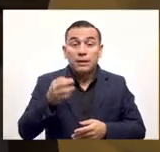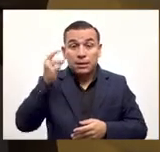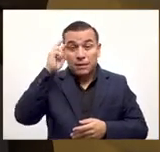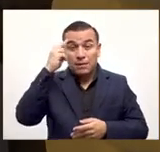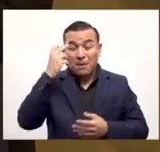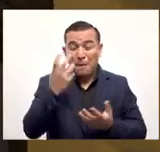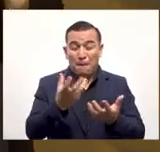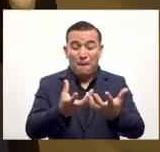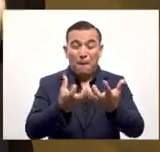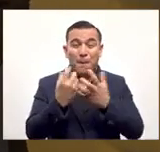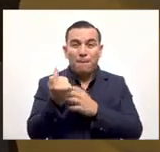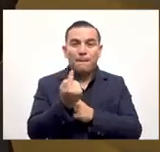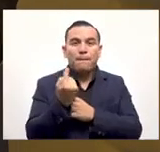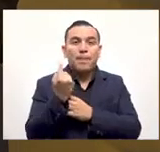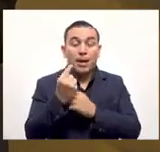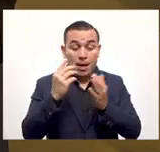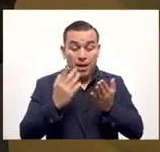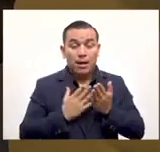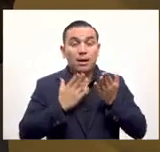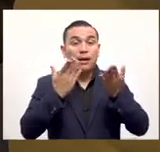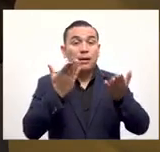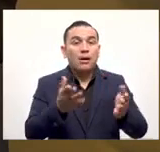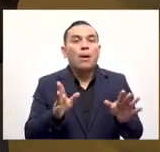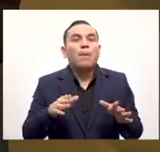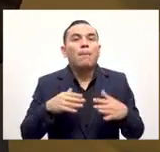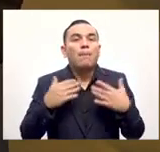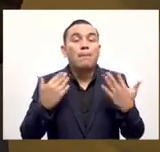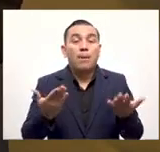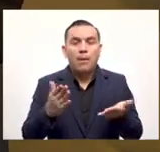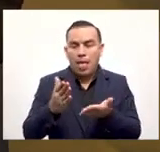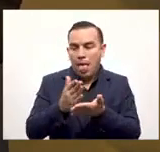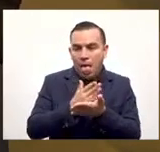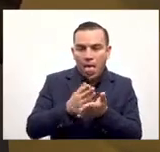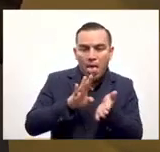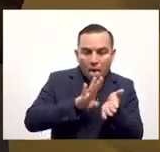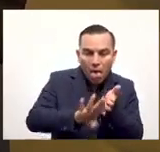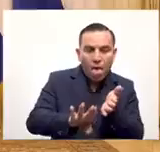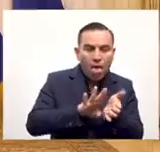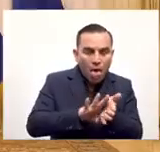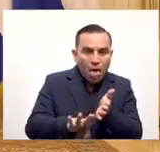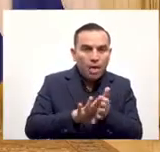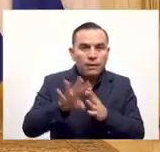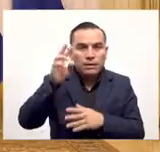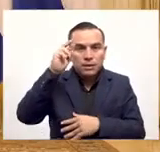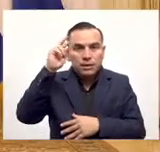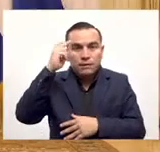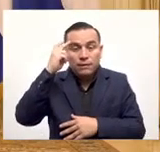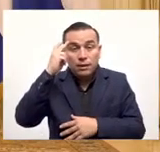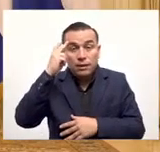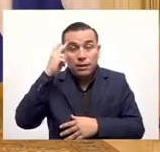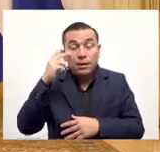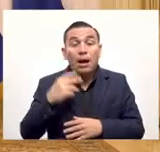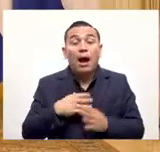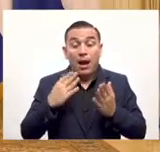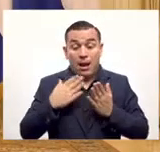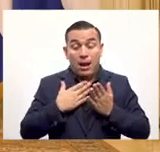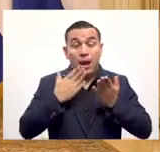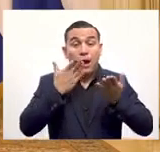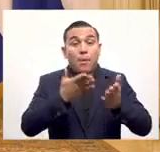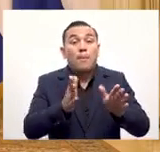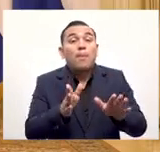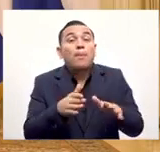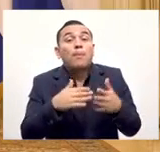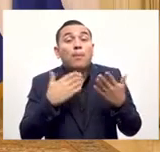dije hace un rato son millones de personas las que van a ser beneficiadas no solo con no pagar esas tarifas y esas comisiones sino que van a ser